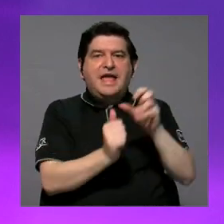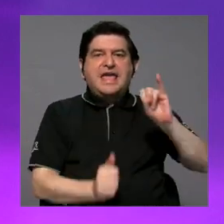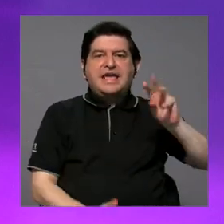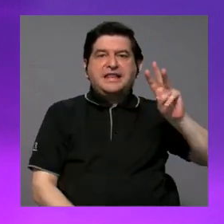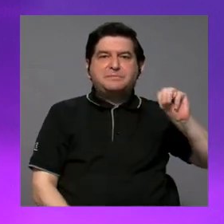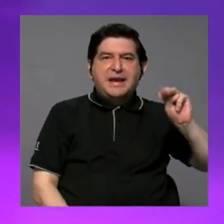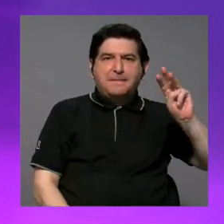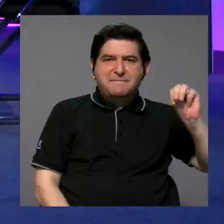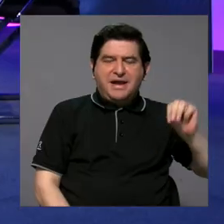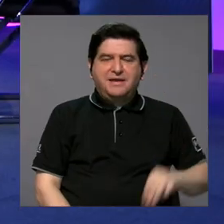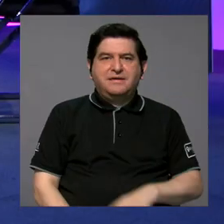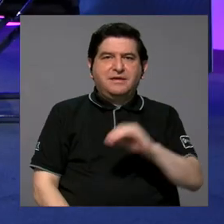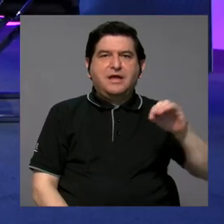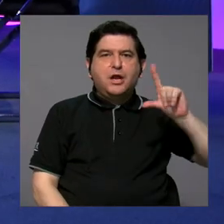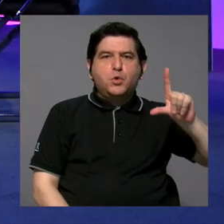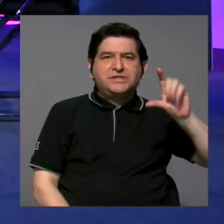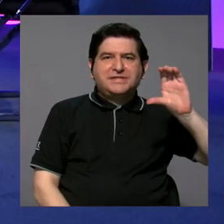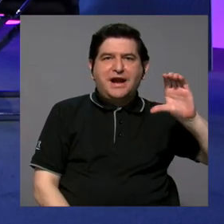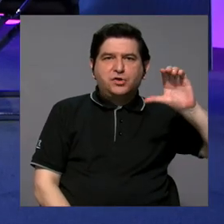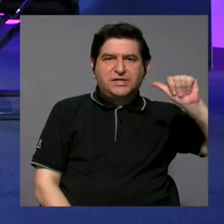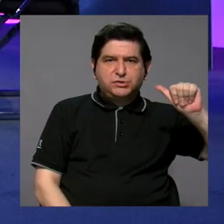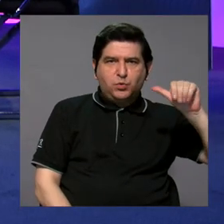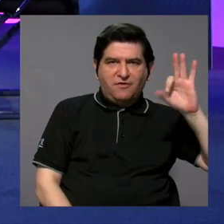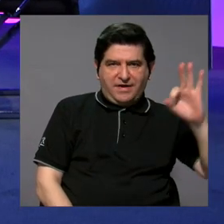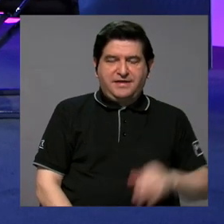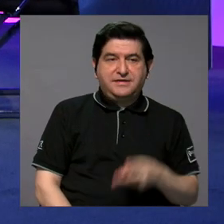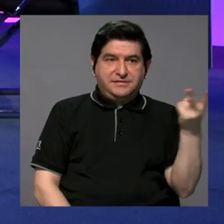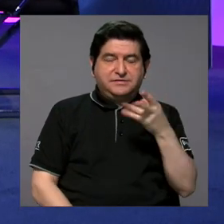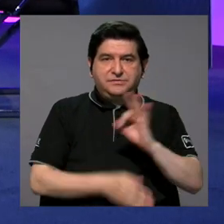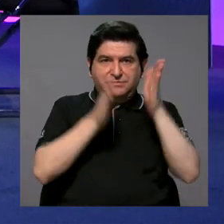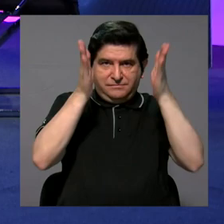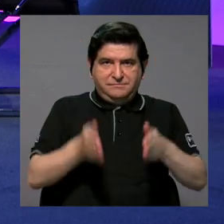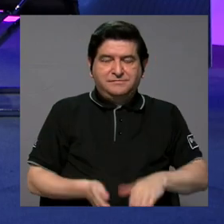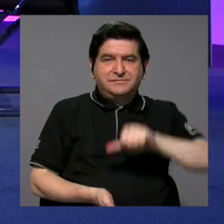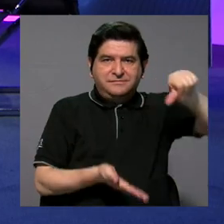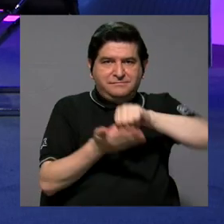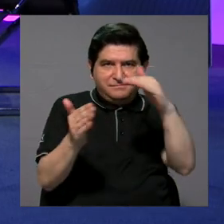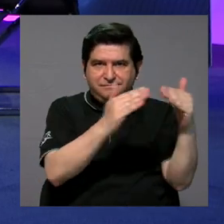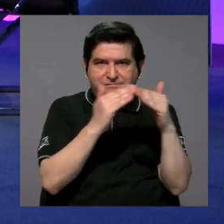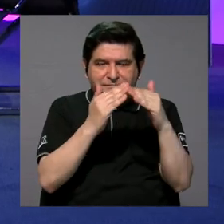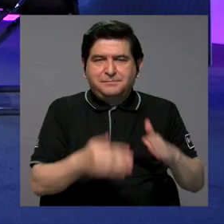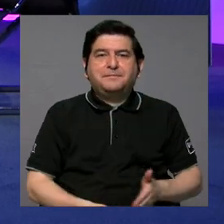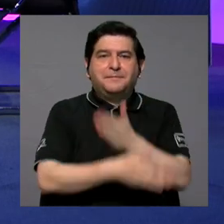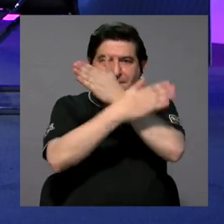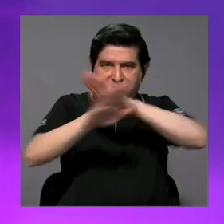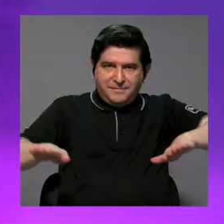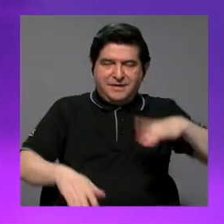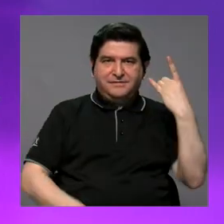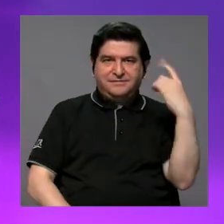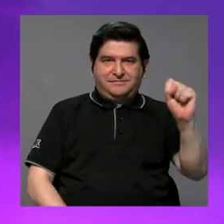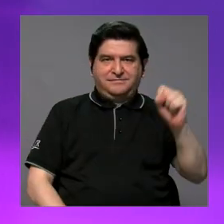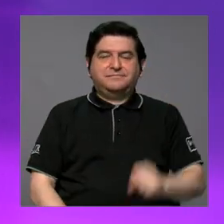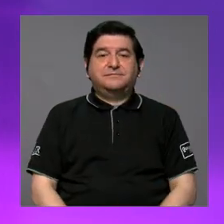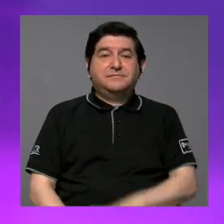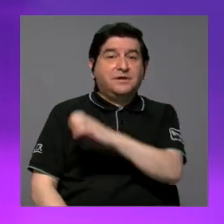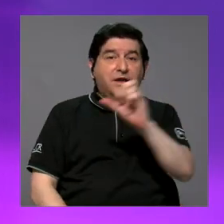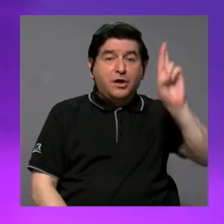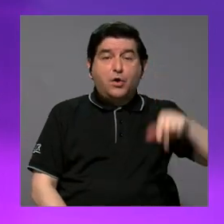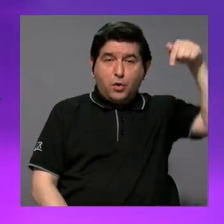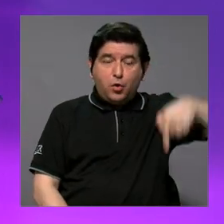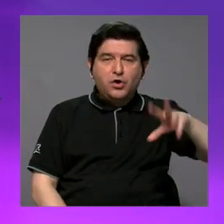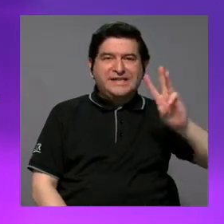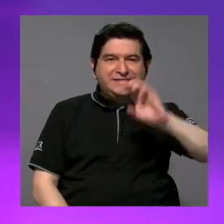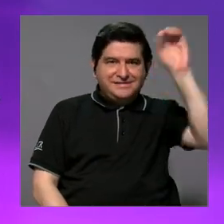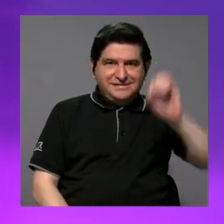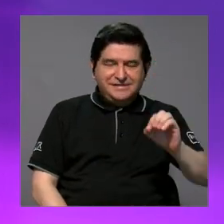Ingrid Marín Marín, así como Luis Carlos Astúa Fallas, ambos funcionarios del Centro Cívico por la Paz de Desamparados. En Costa Rica hoy en día el